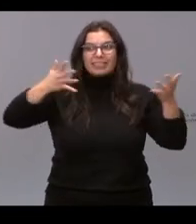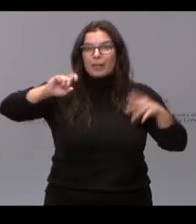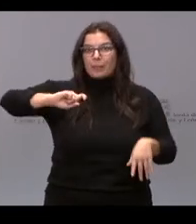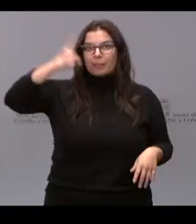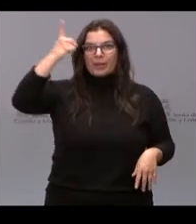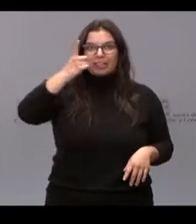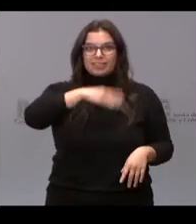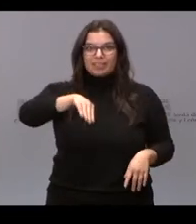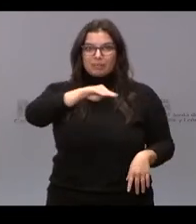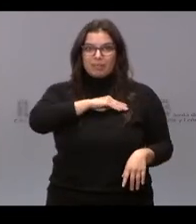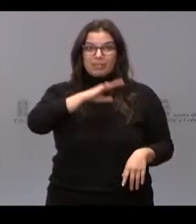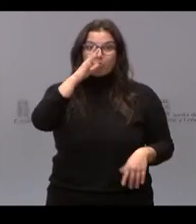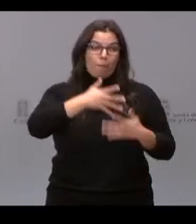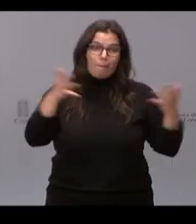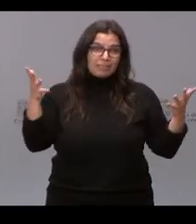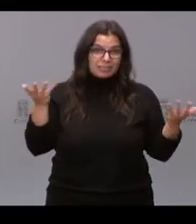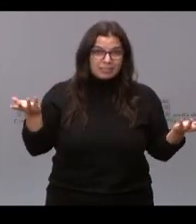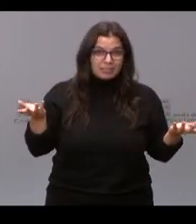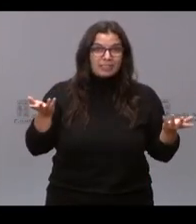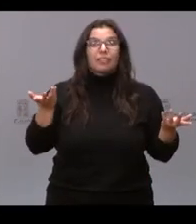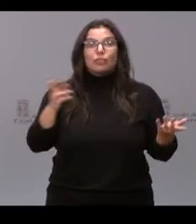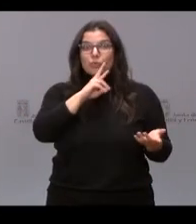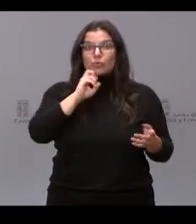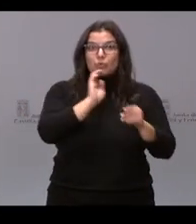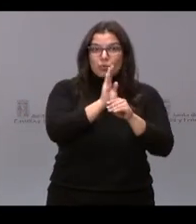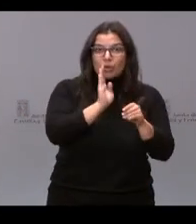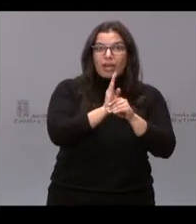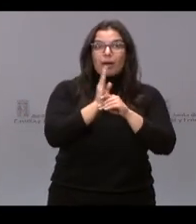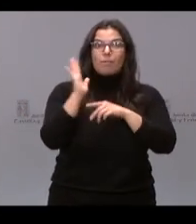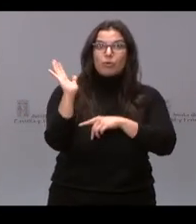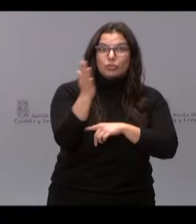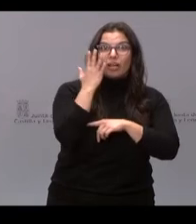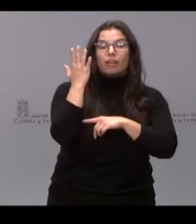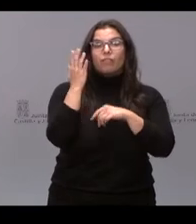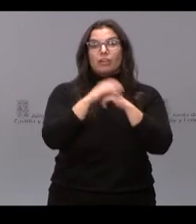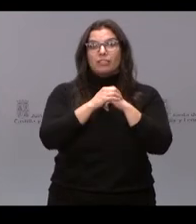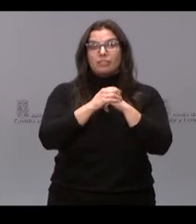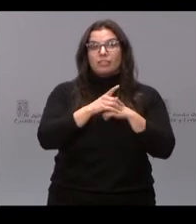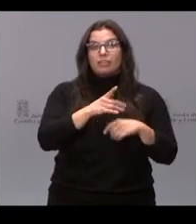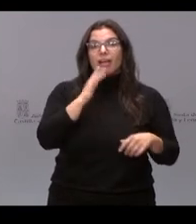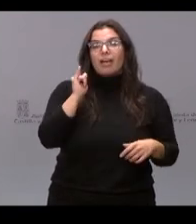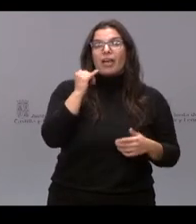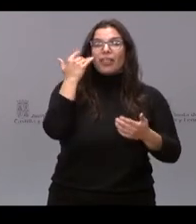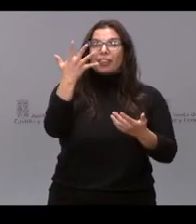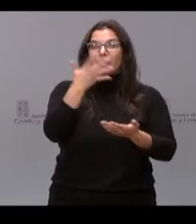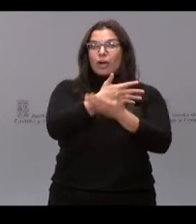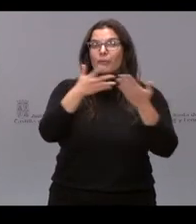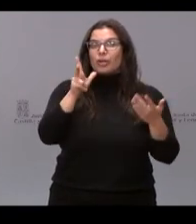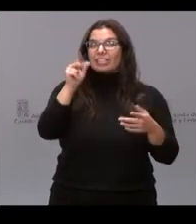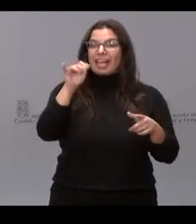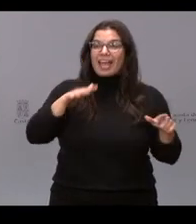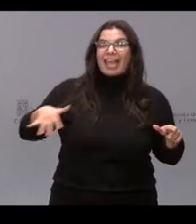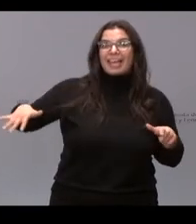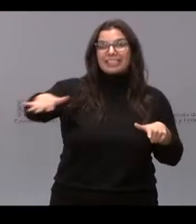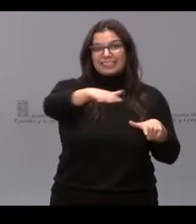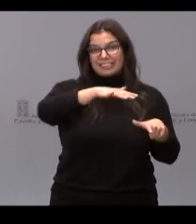Porque somos la más grande, pero porque cuidamos a nuestros árboles. Tenemos 5 millones de hectáreas de